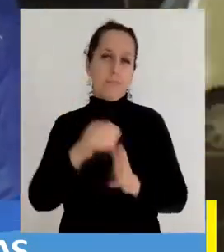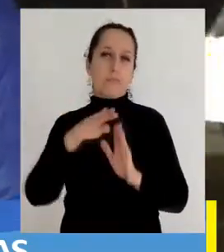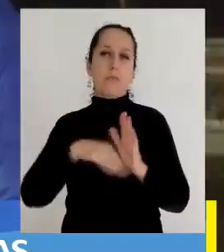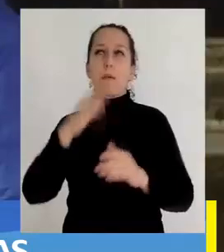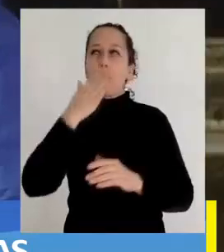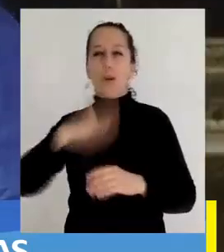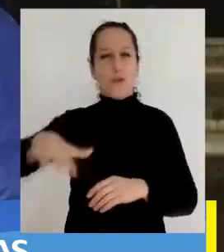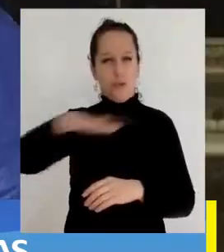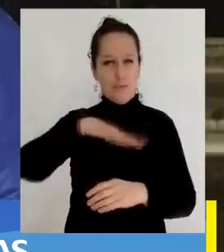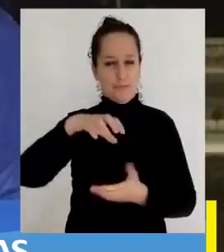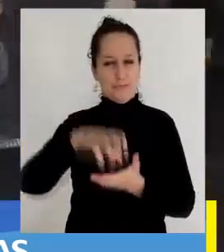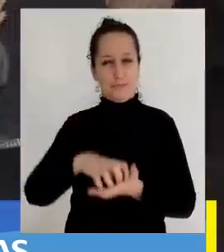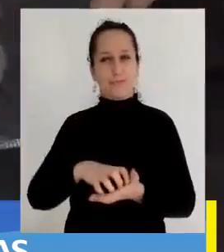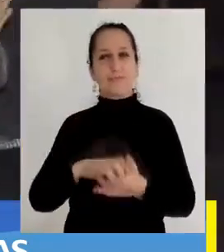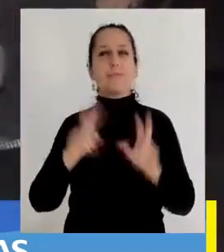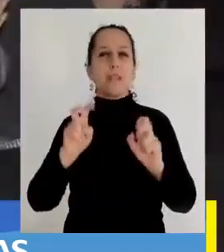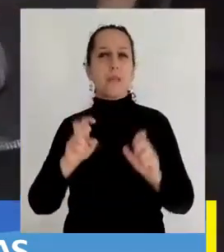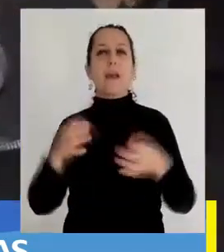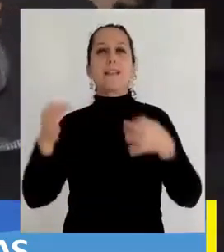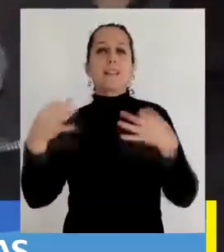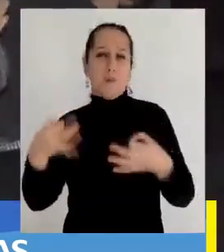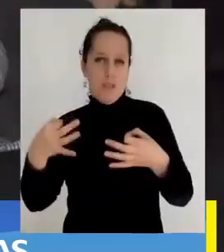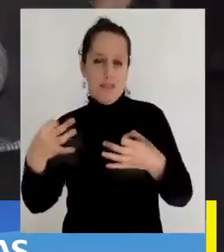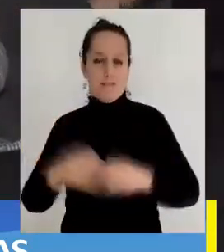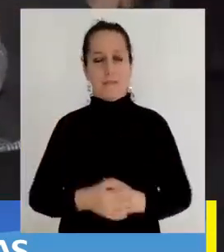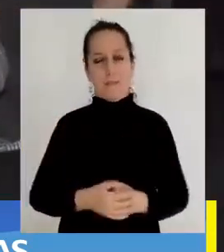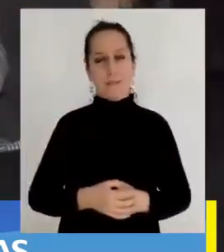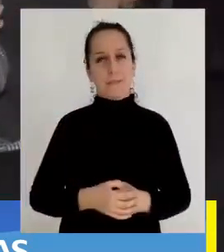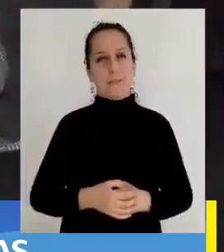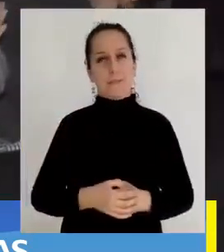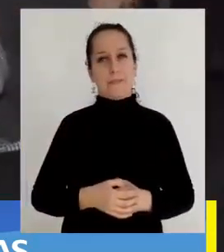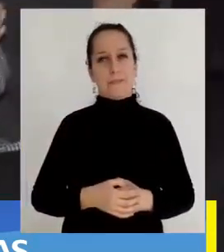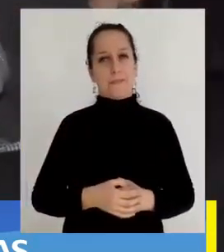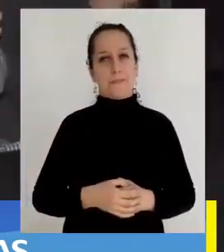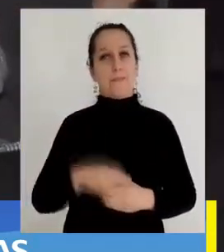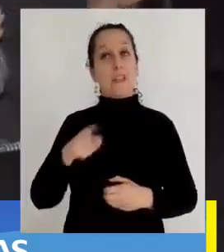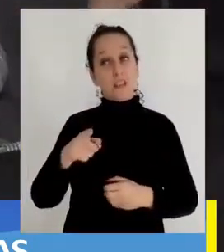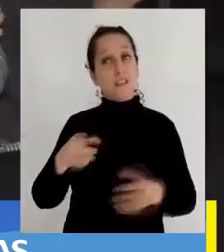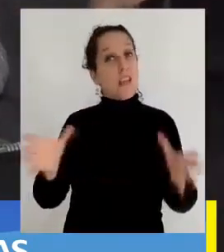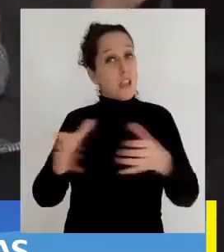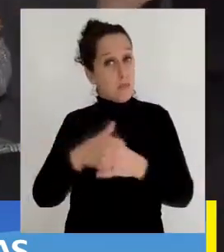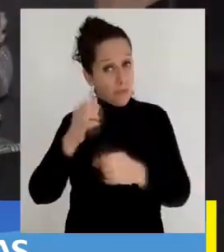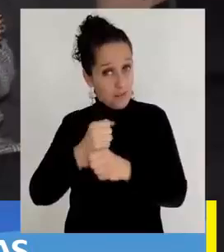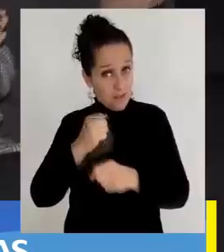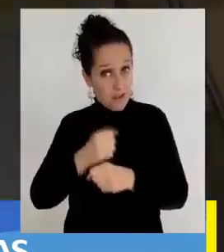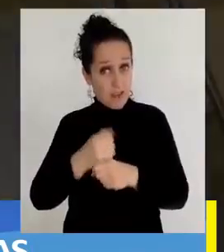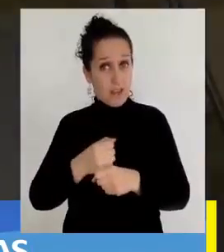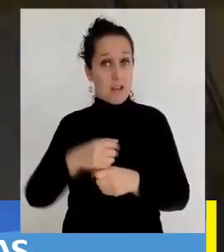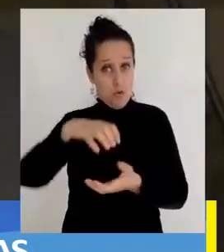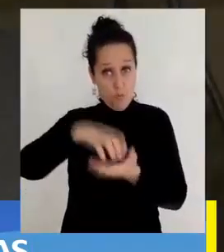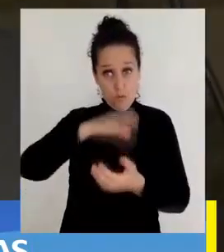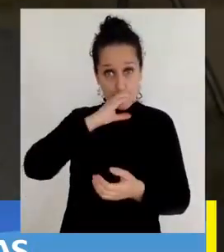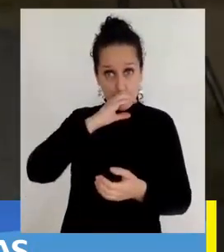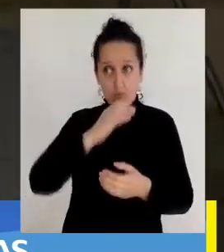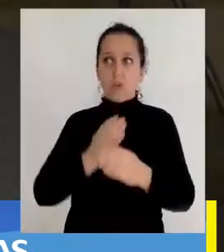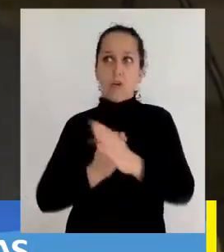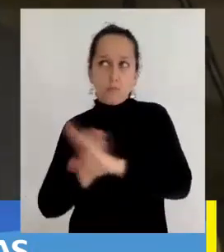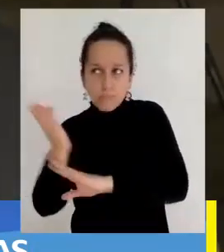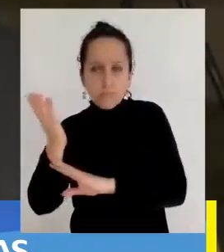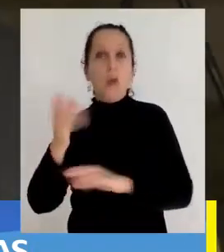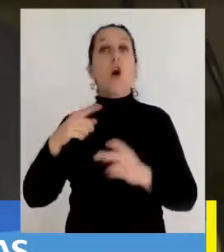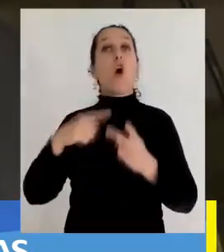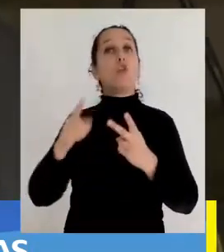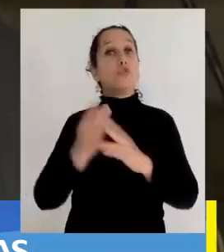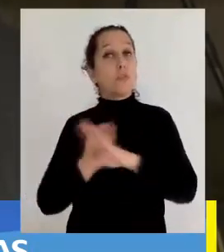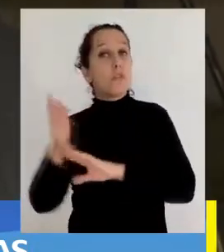Mejoramiento Urbano de esta cartera en su línea de seguridad. Es importante destacar que el equipo de seguridad comunal presentó a ese